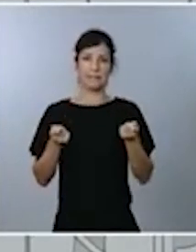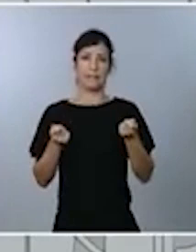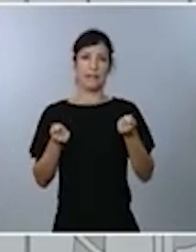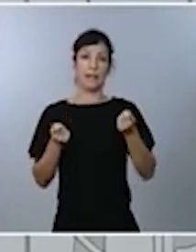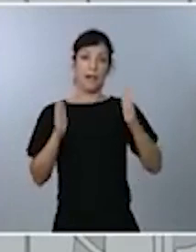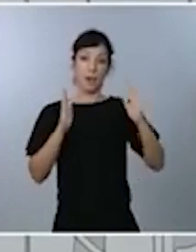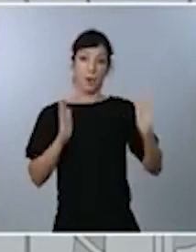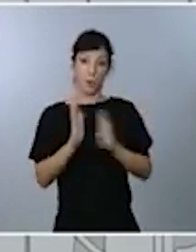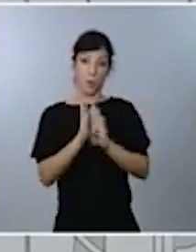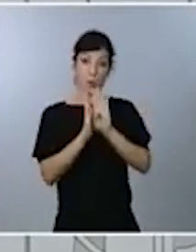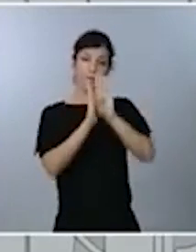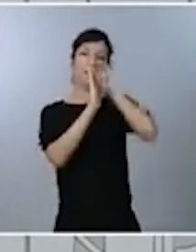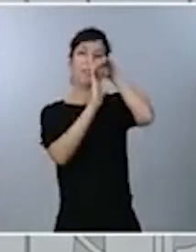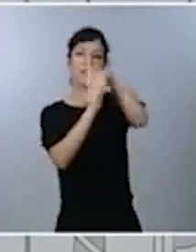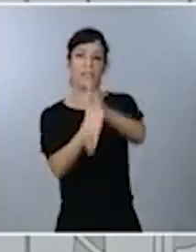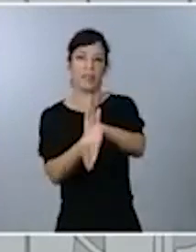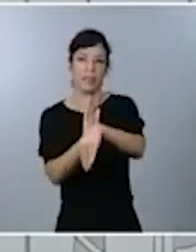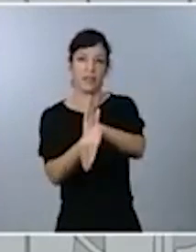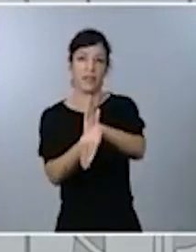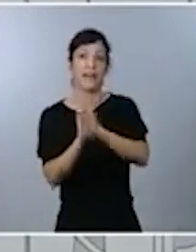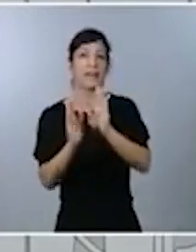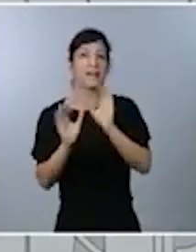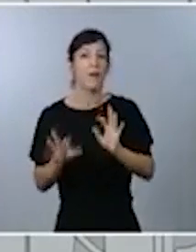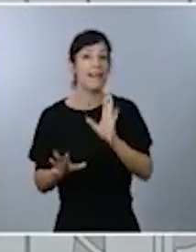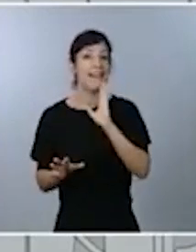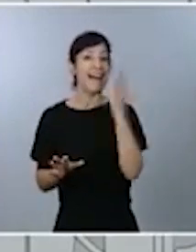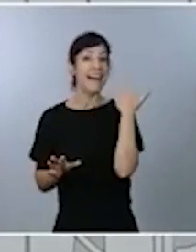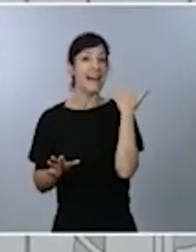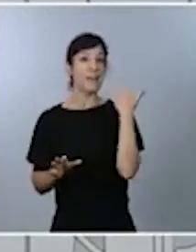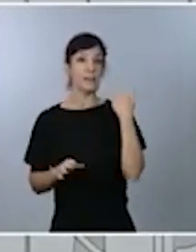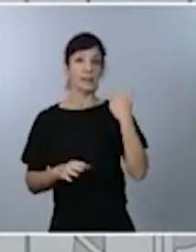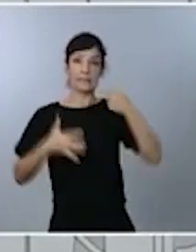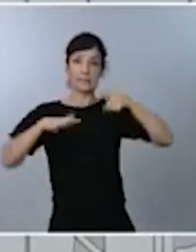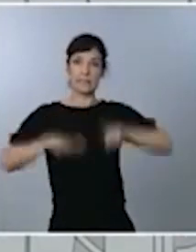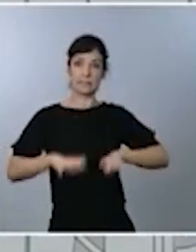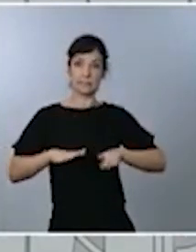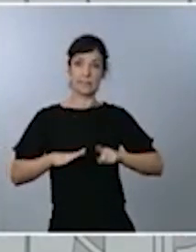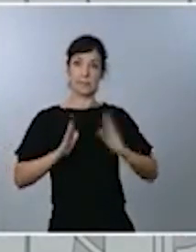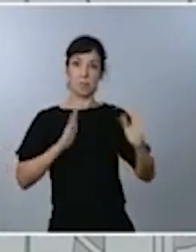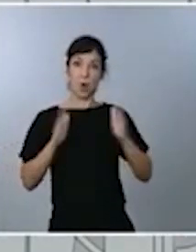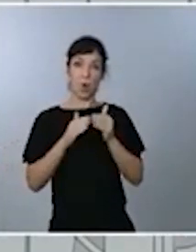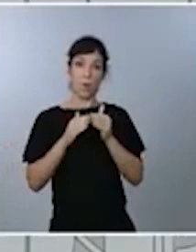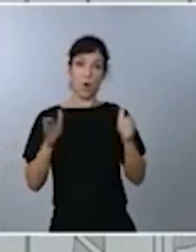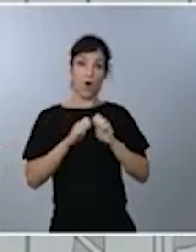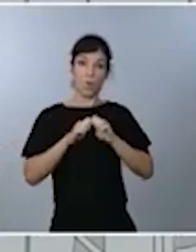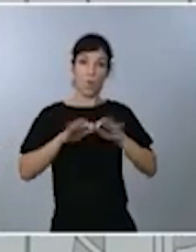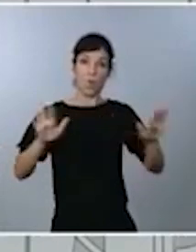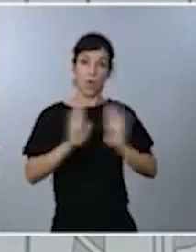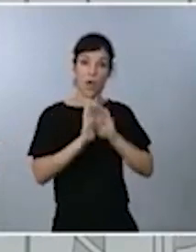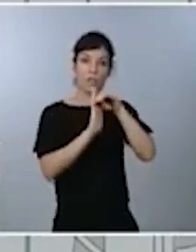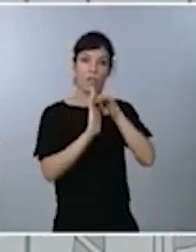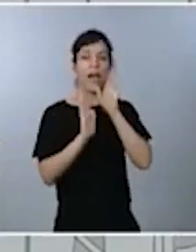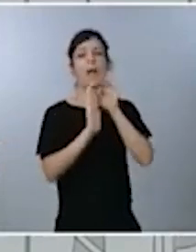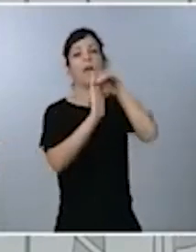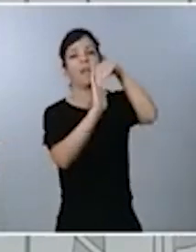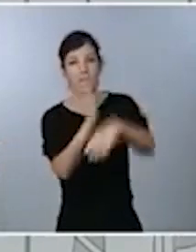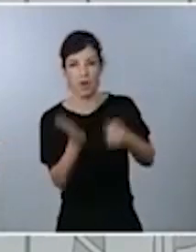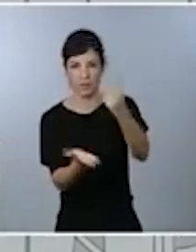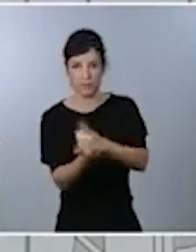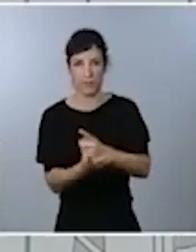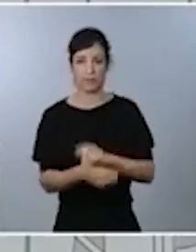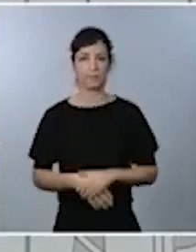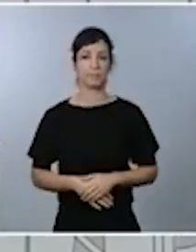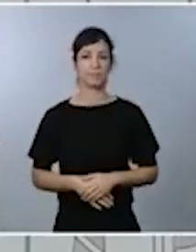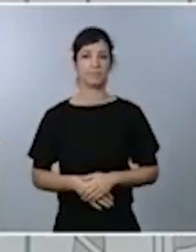igual que lo hicimos, como he dicho antes, hace medio año con la primera ola. Es verdad que en este otoño nuestras